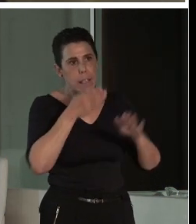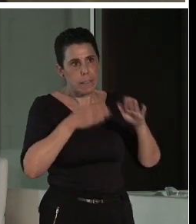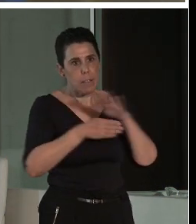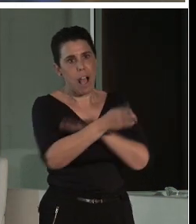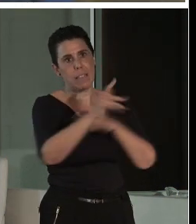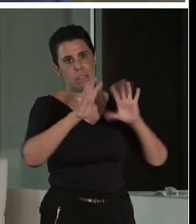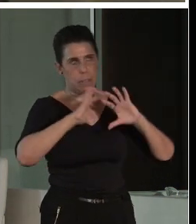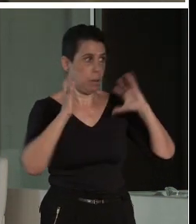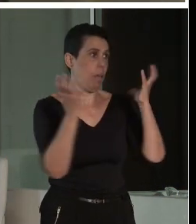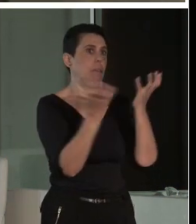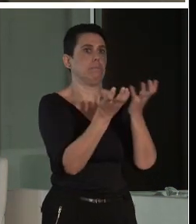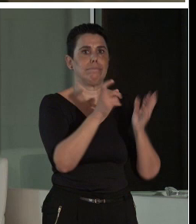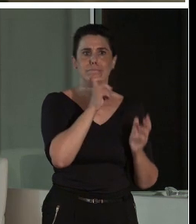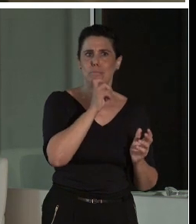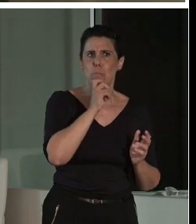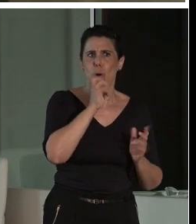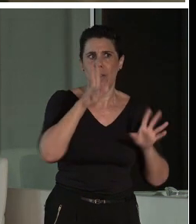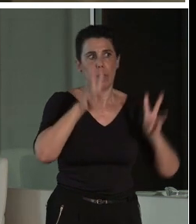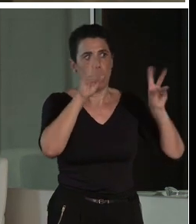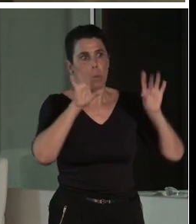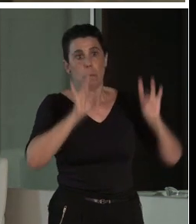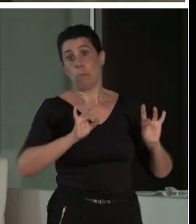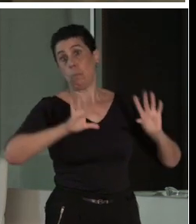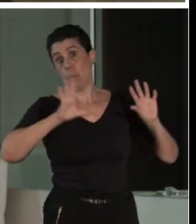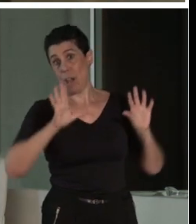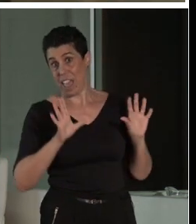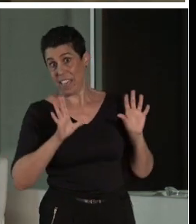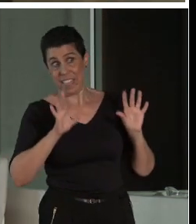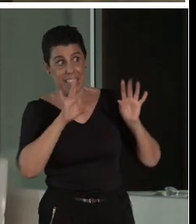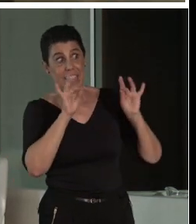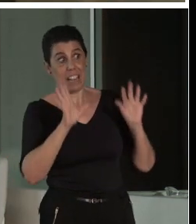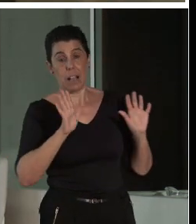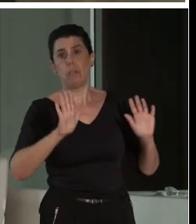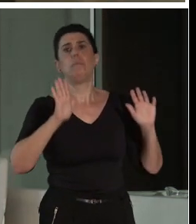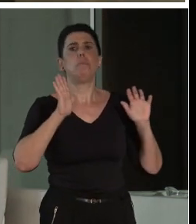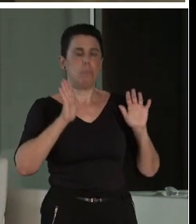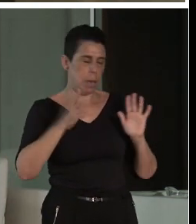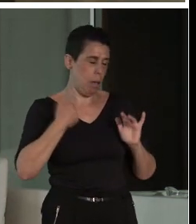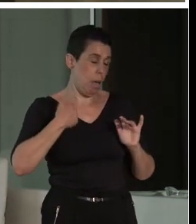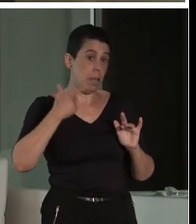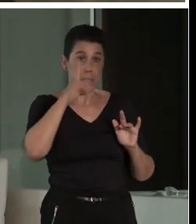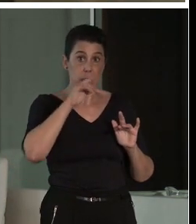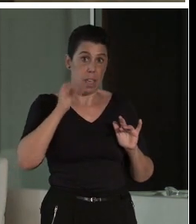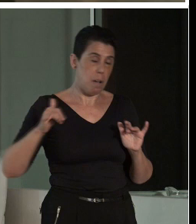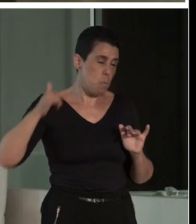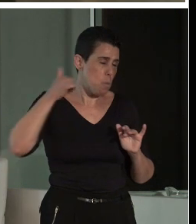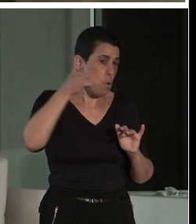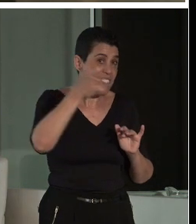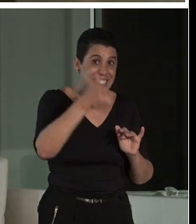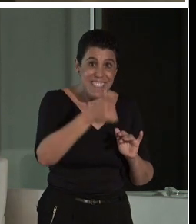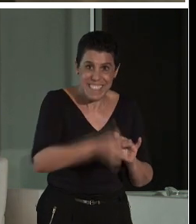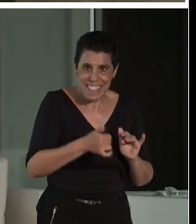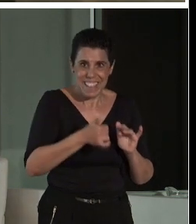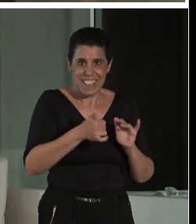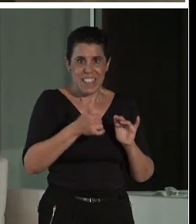delicado en muchos sentidos, pero es verdad que llevamos mucho tiempo, por lo menos con la concienciación de que